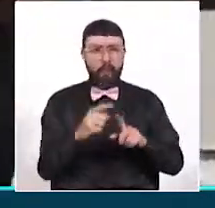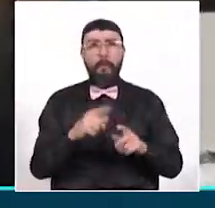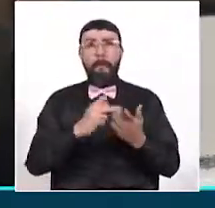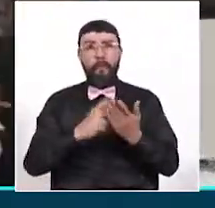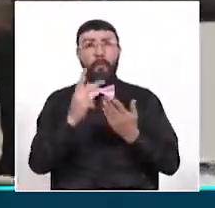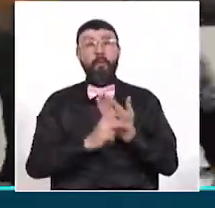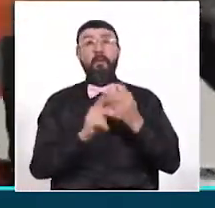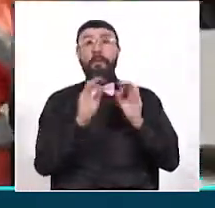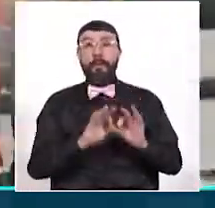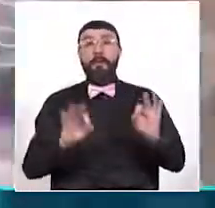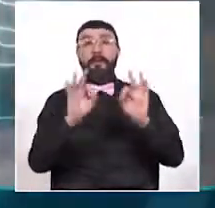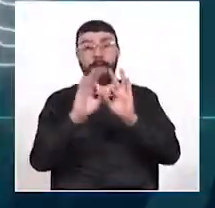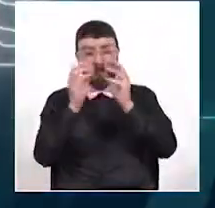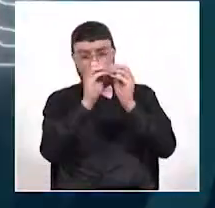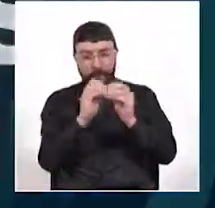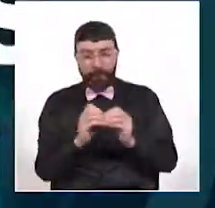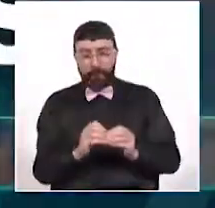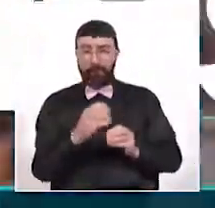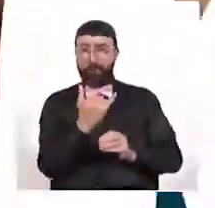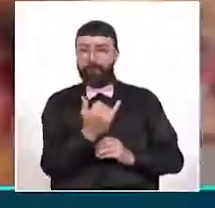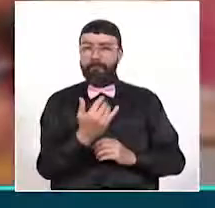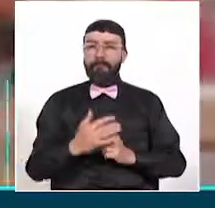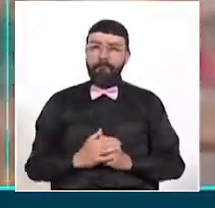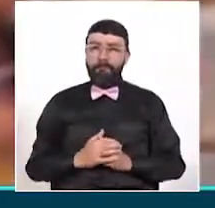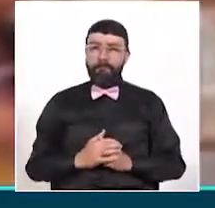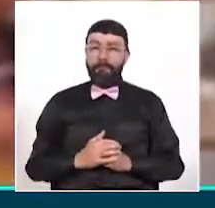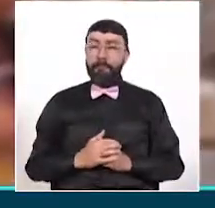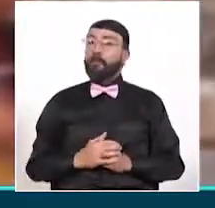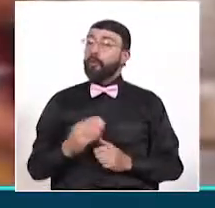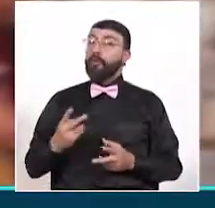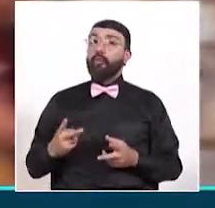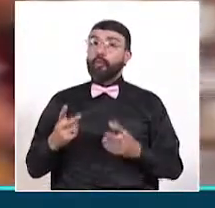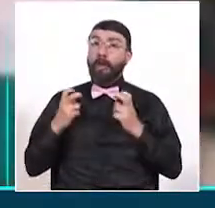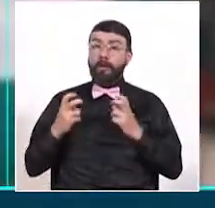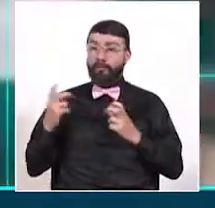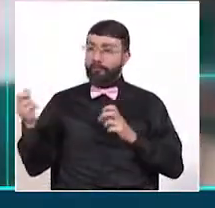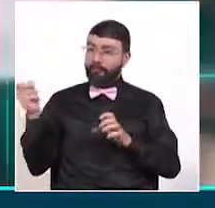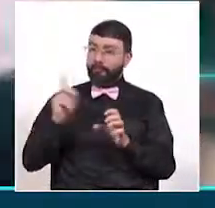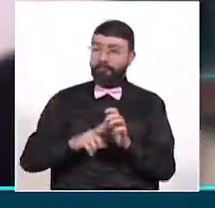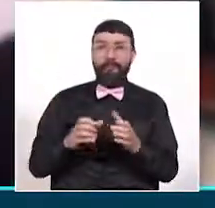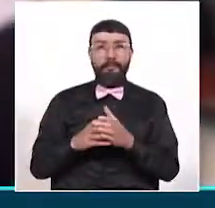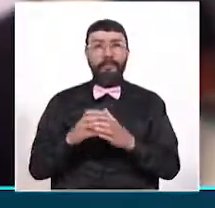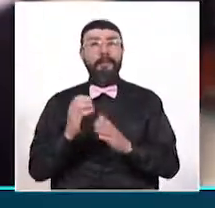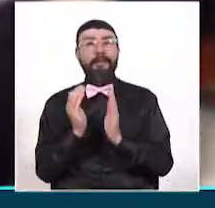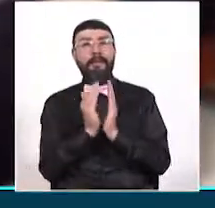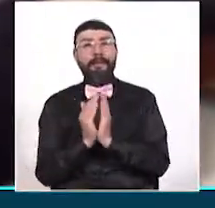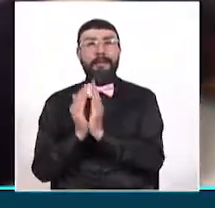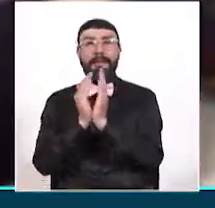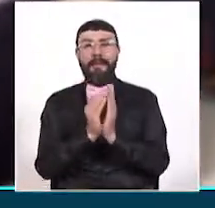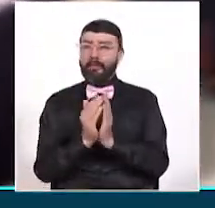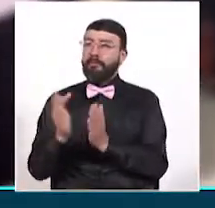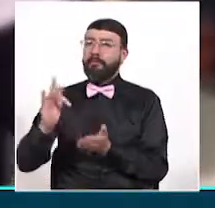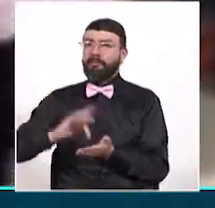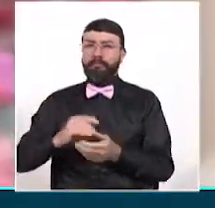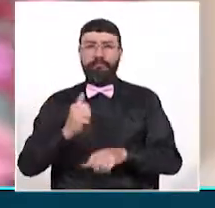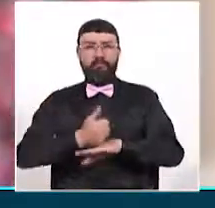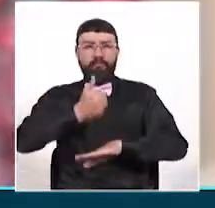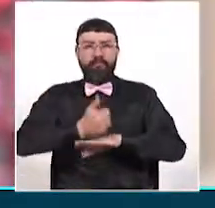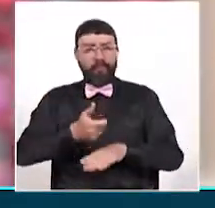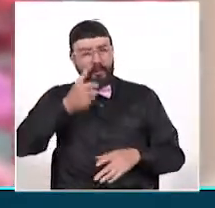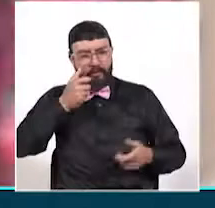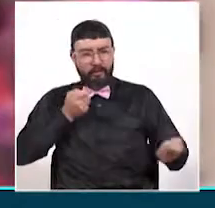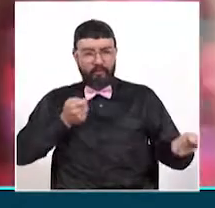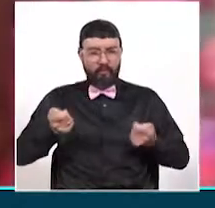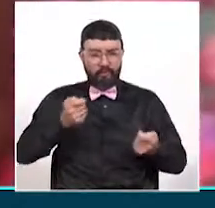viales y estéticos. La llegada de nuevos operadores al Instituto Colombiano de Bienestar Familiar Sección Alcaldas